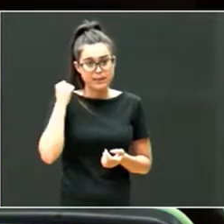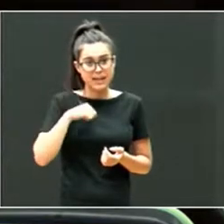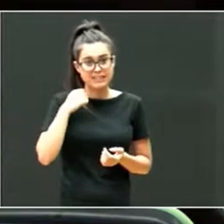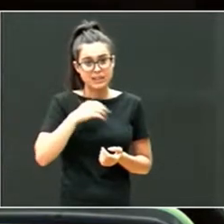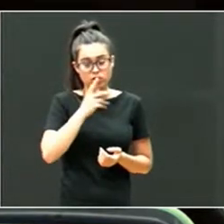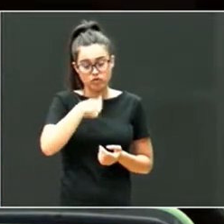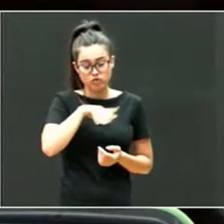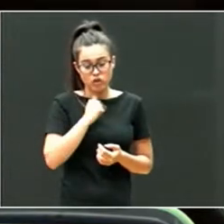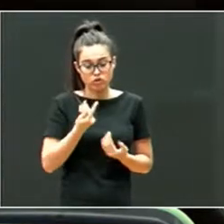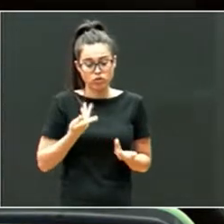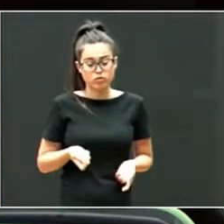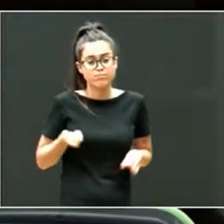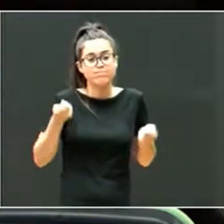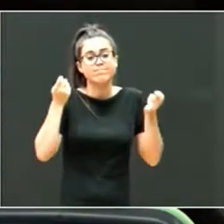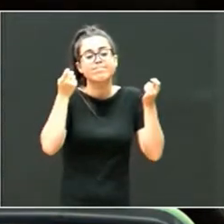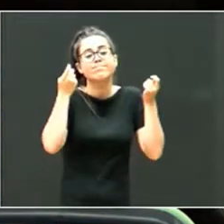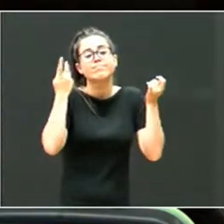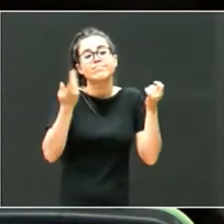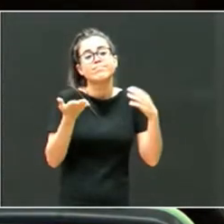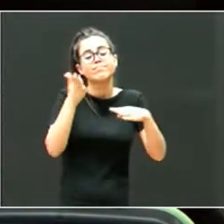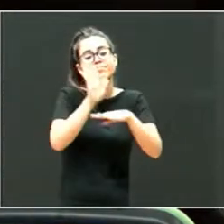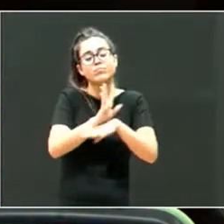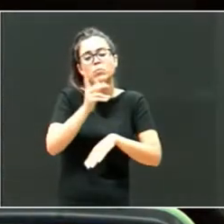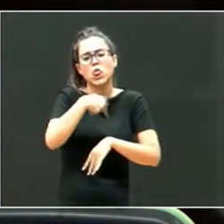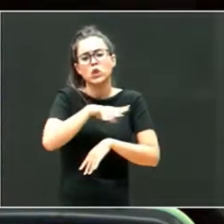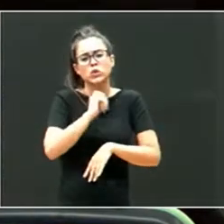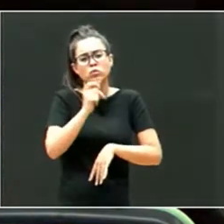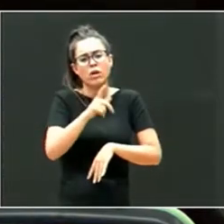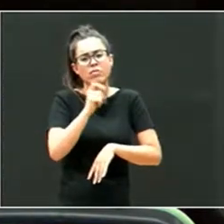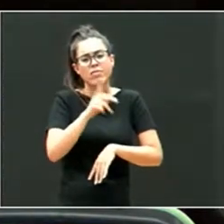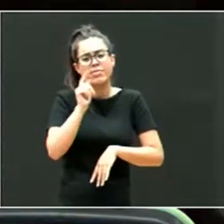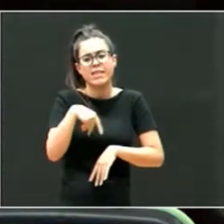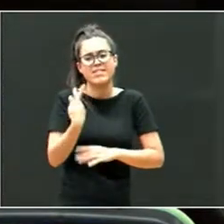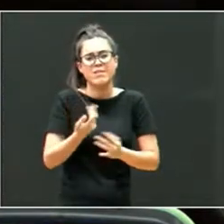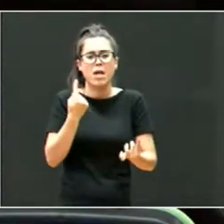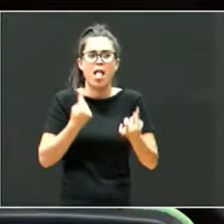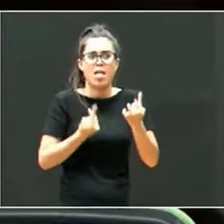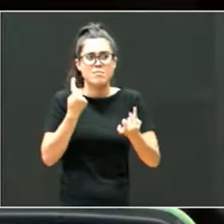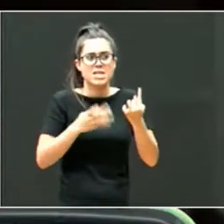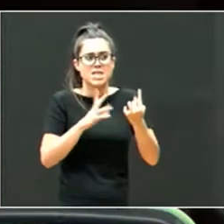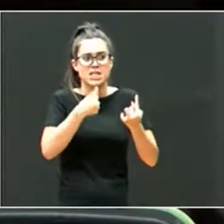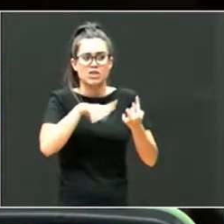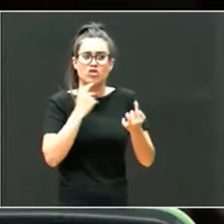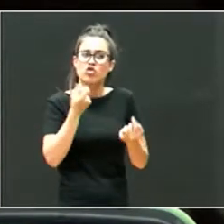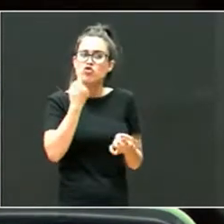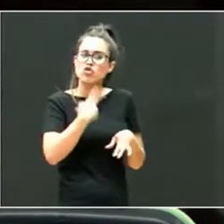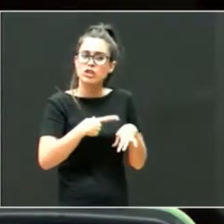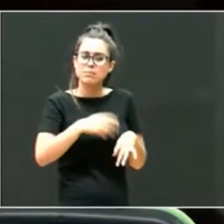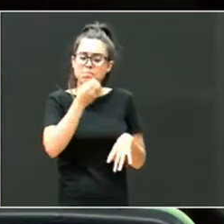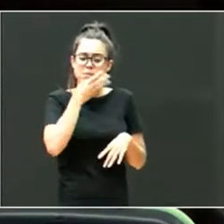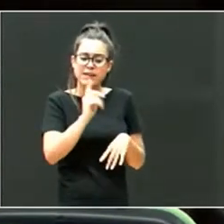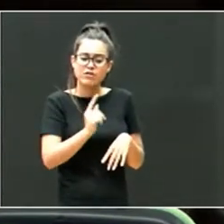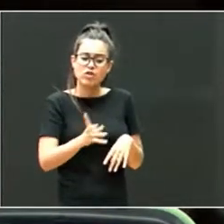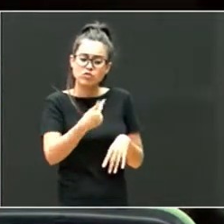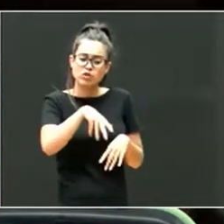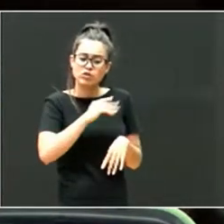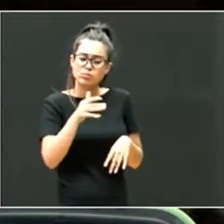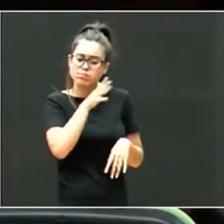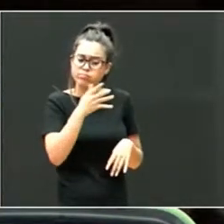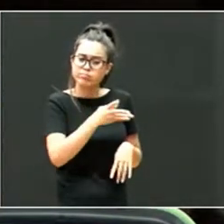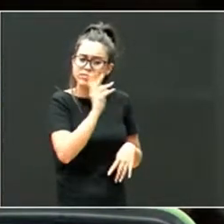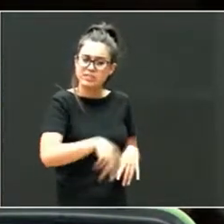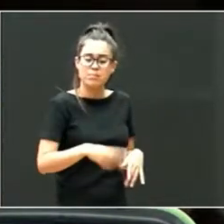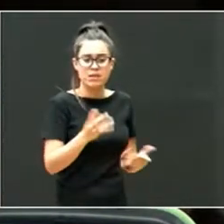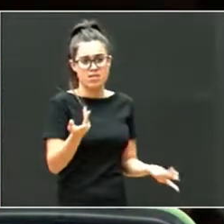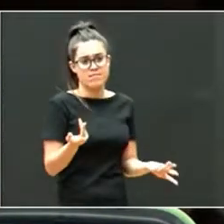encontrado. Pero también, muchas veces, hemos tenido que apuntar con el dedo a cosas que no están bien hechas y que no se pueden seguir haciendo. Y